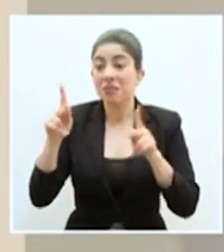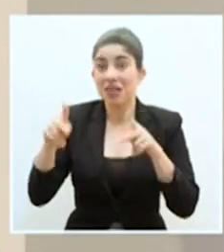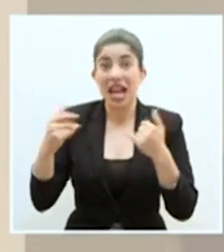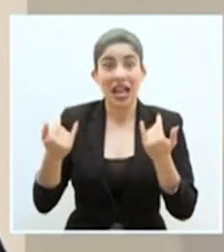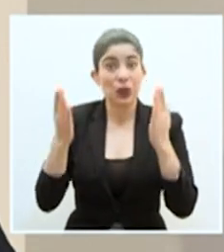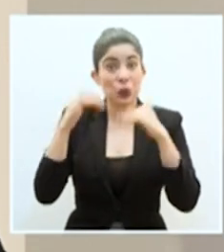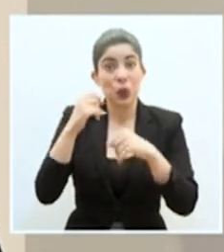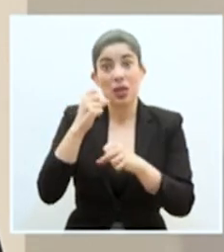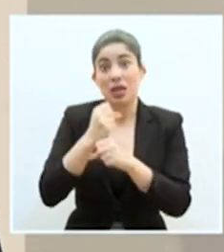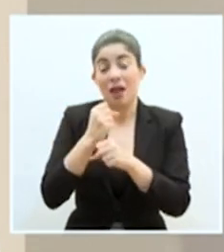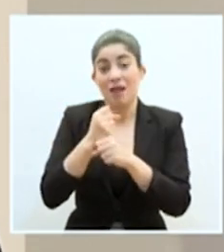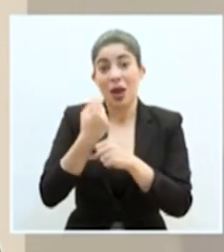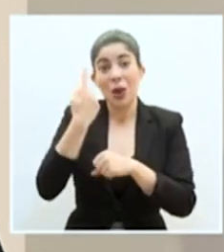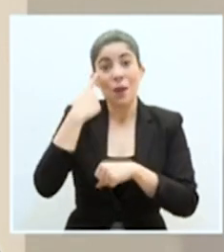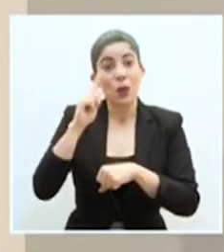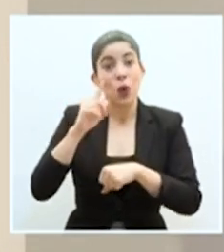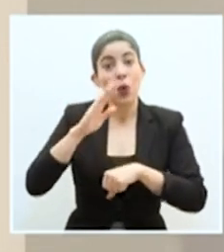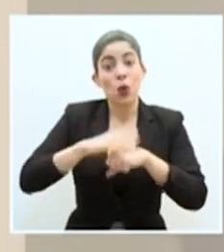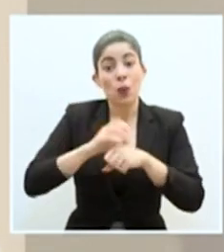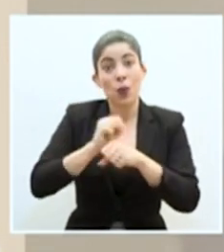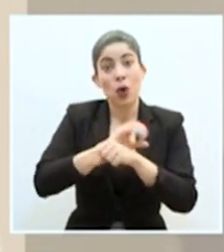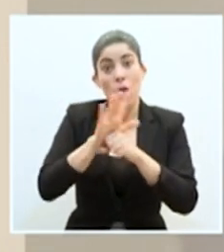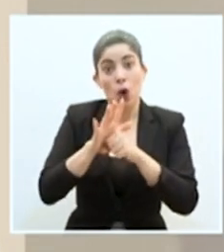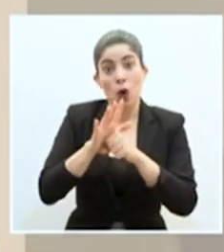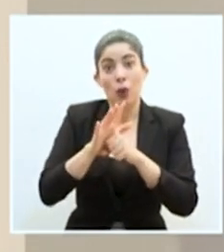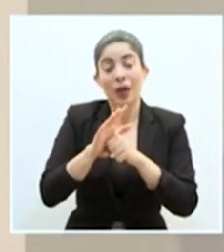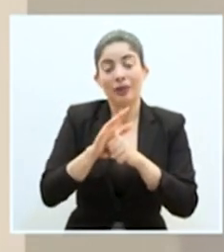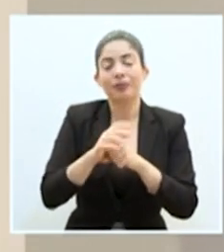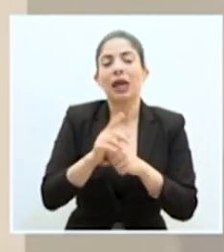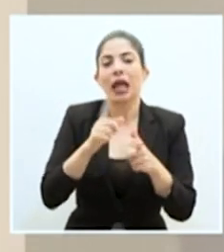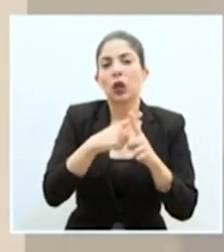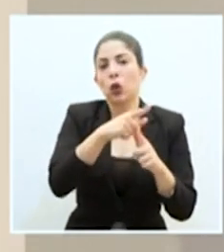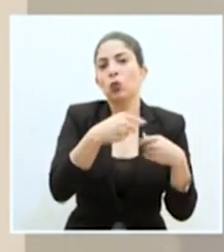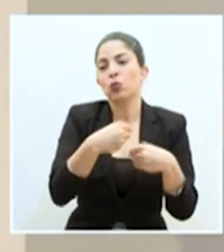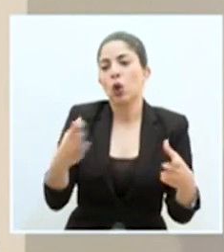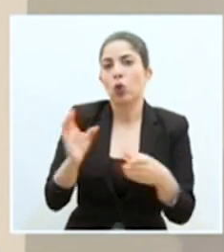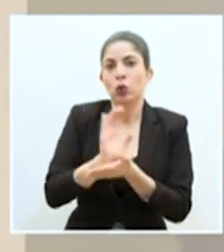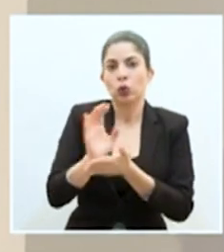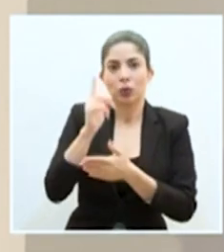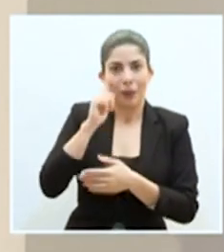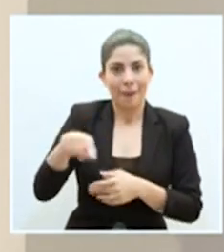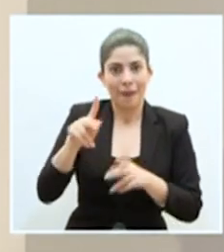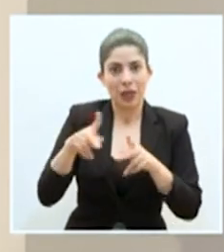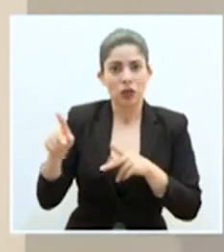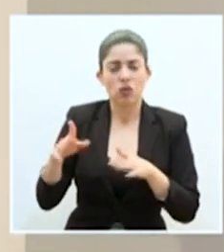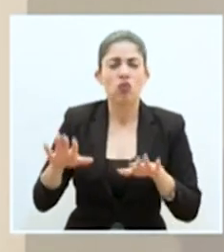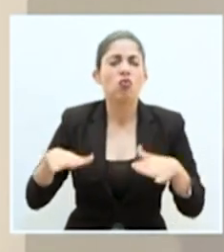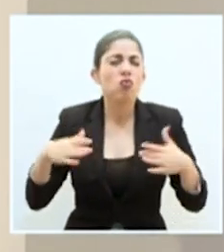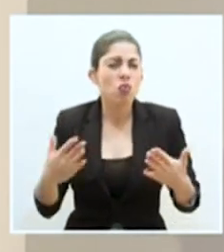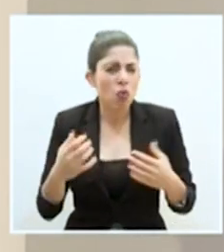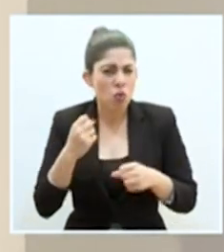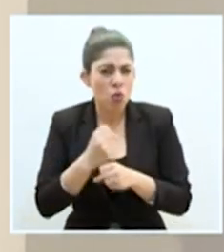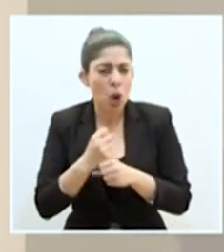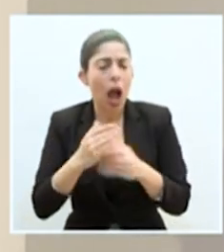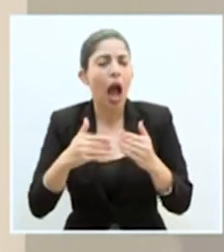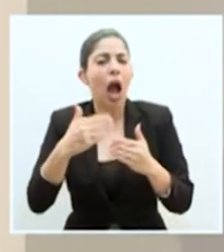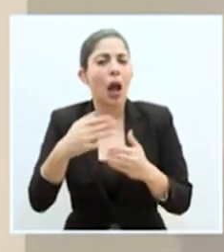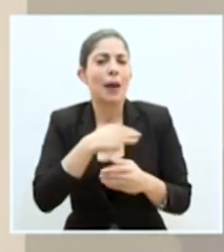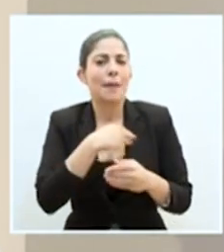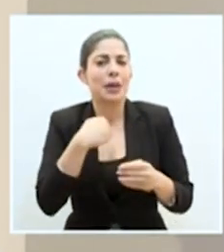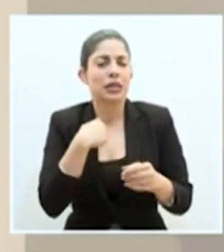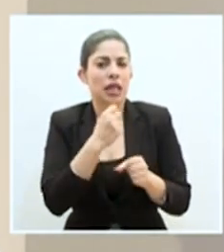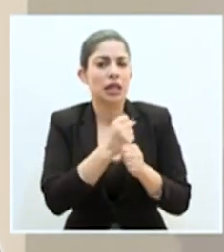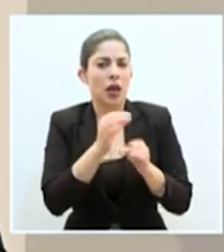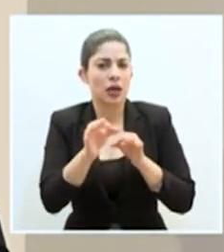desempleadas a raíz del COVID-19. Y este trabajo será articulado, como ahora lo explicará la ministra de